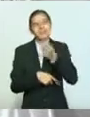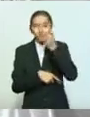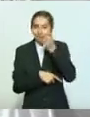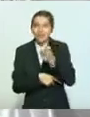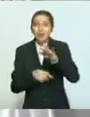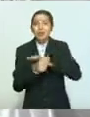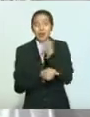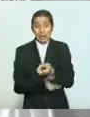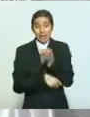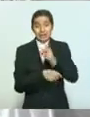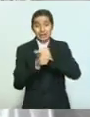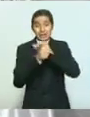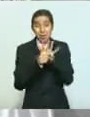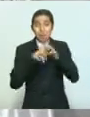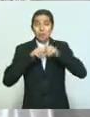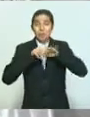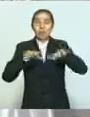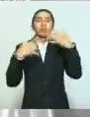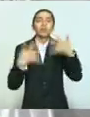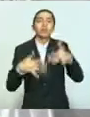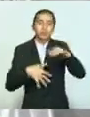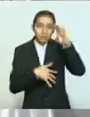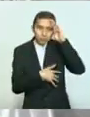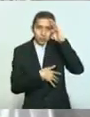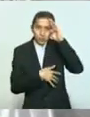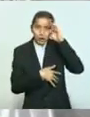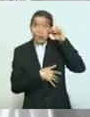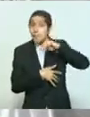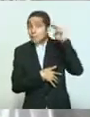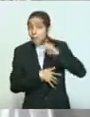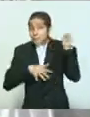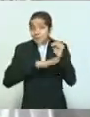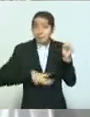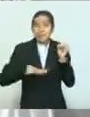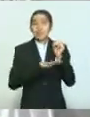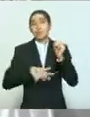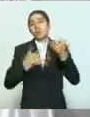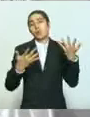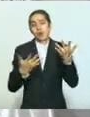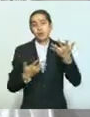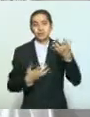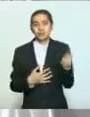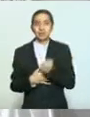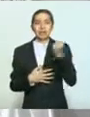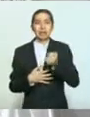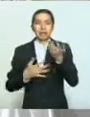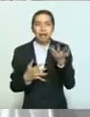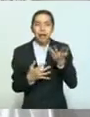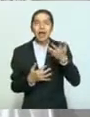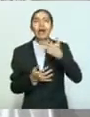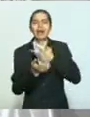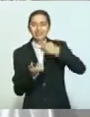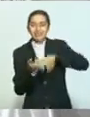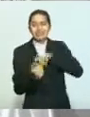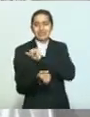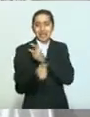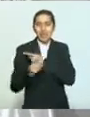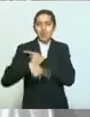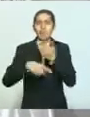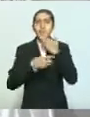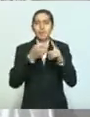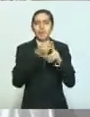contingencia nos llegó en un momento en el que Michoacán, afortunadamente, tiene su sistema de salud